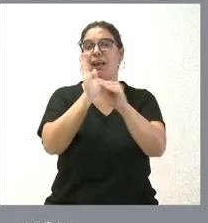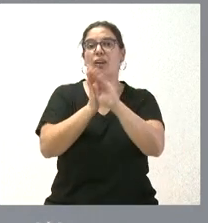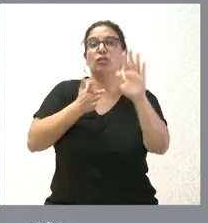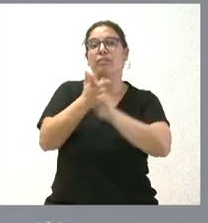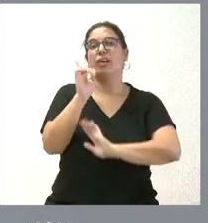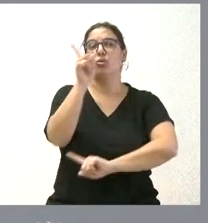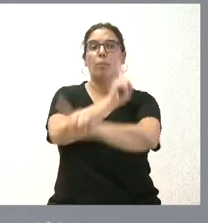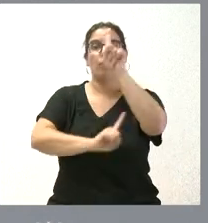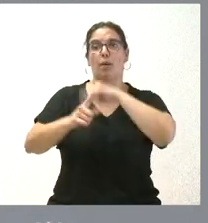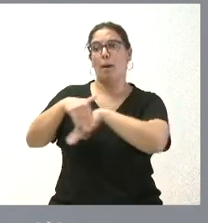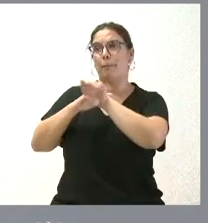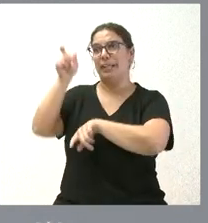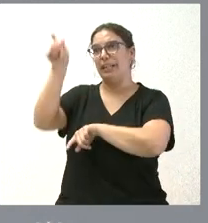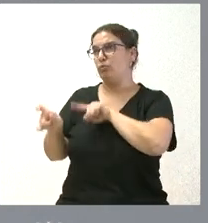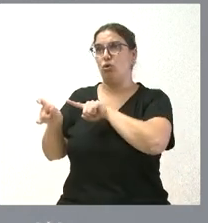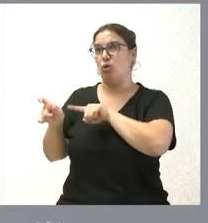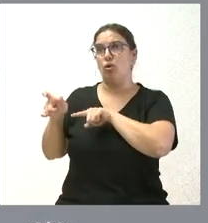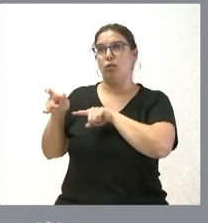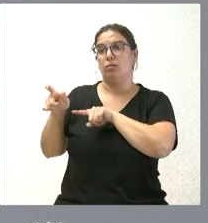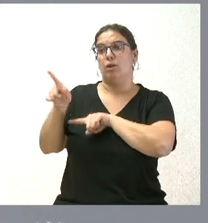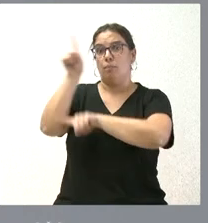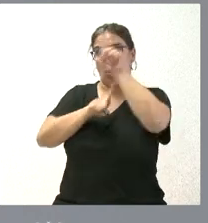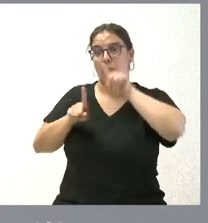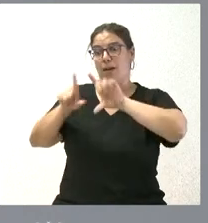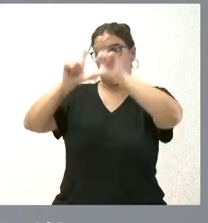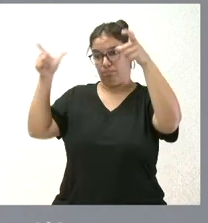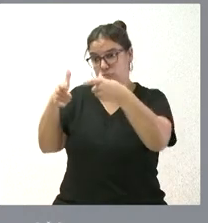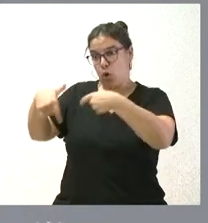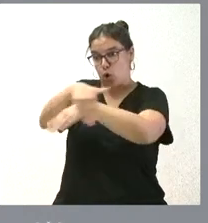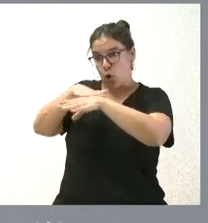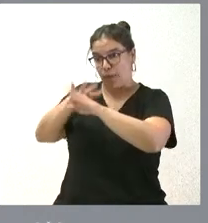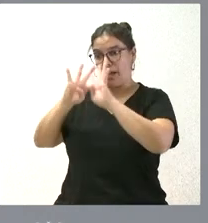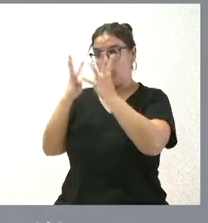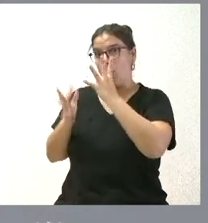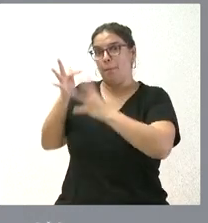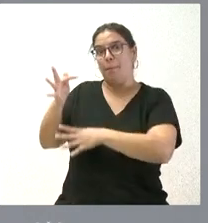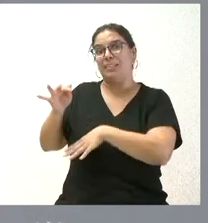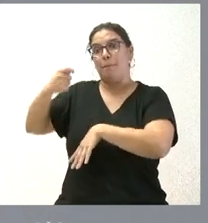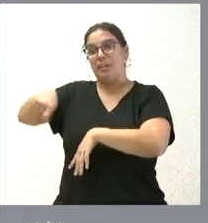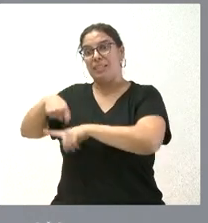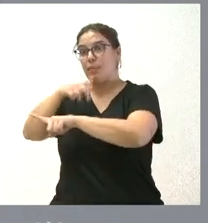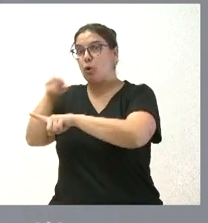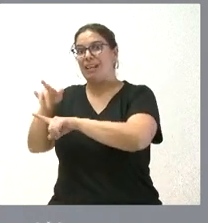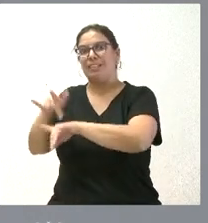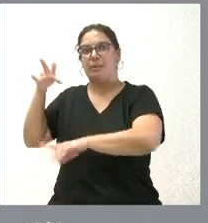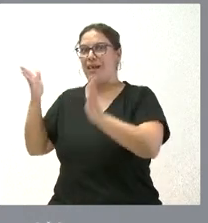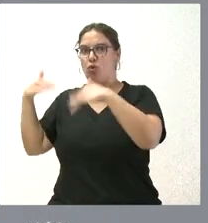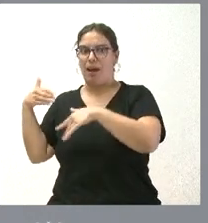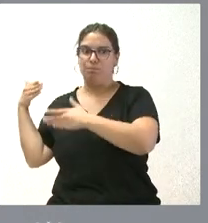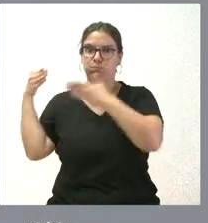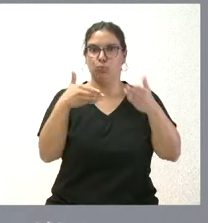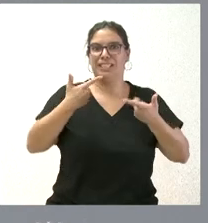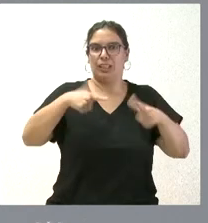de los ministros, es un problema del Gobierno y de su presidente, que no tiene una sensibilidad clara hacia un sector que lo está pasando mal